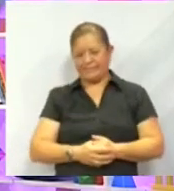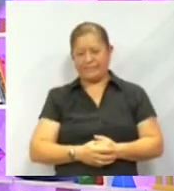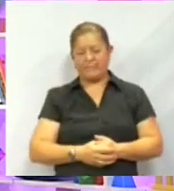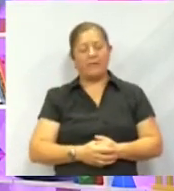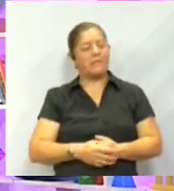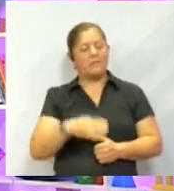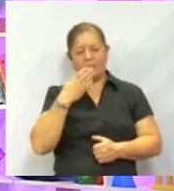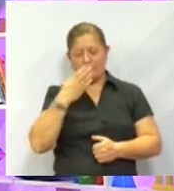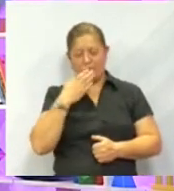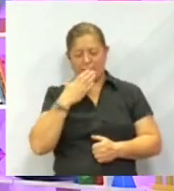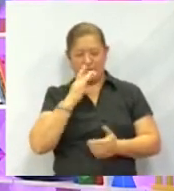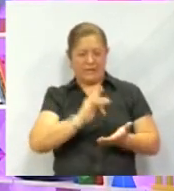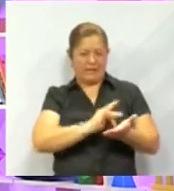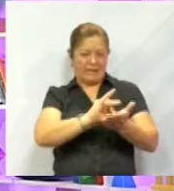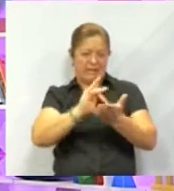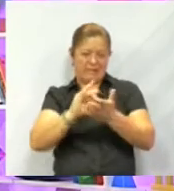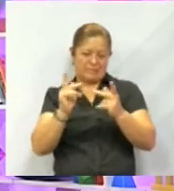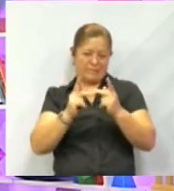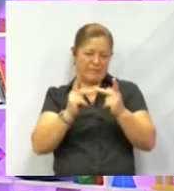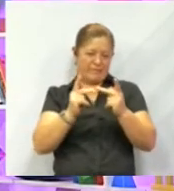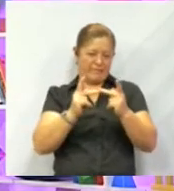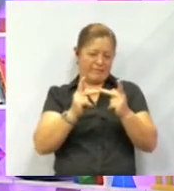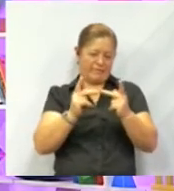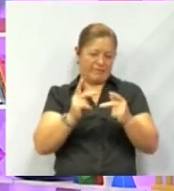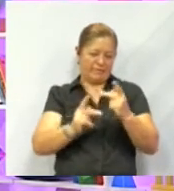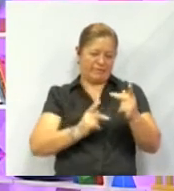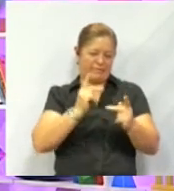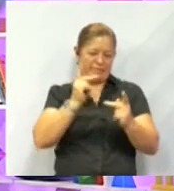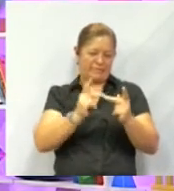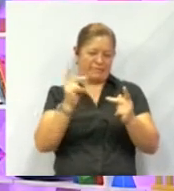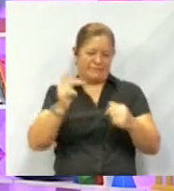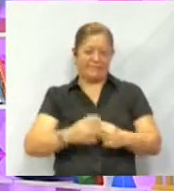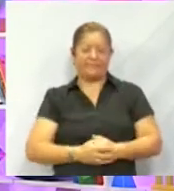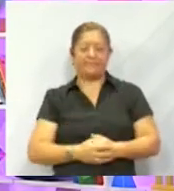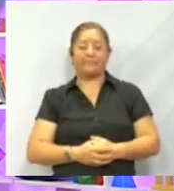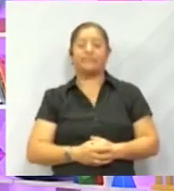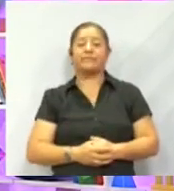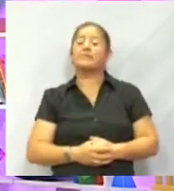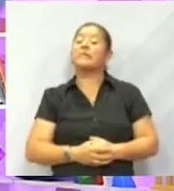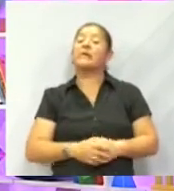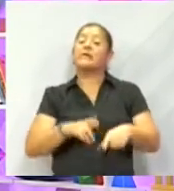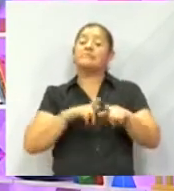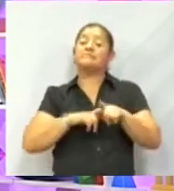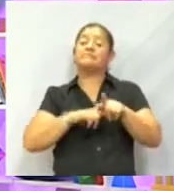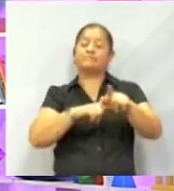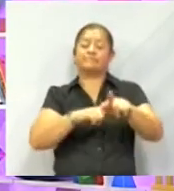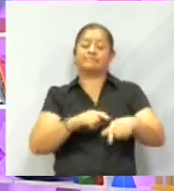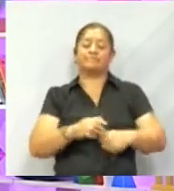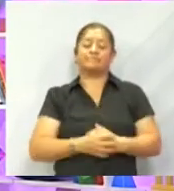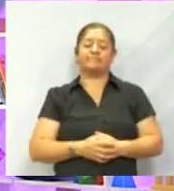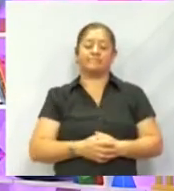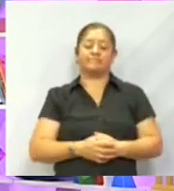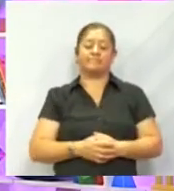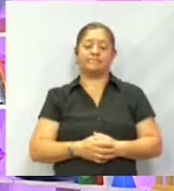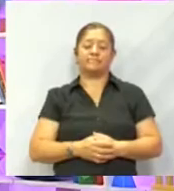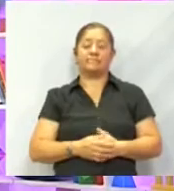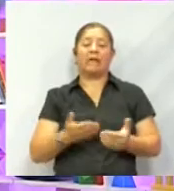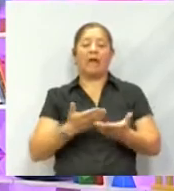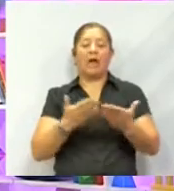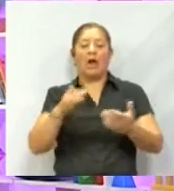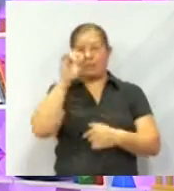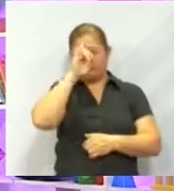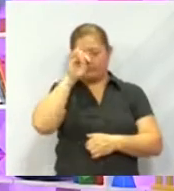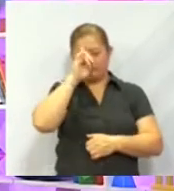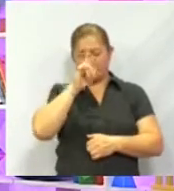Perfecto. Muchísimas, muchísimas gracias por llamar. Y bueno, miren, continuando, ¿qué te parece si ahora les sugerimos lo